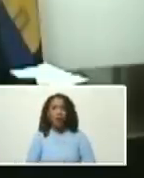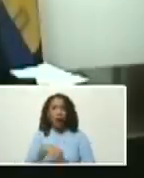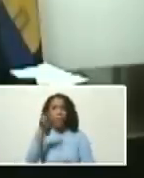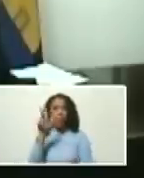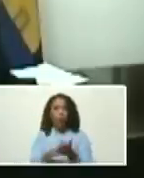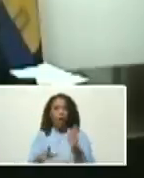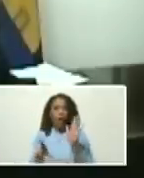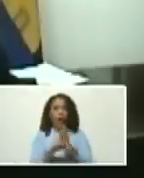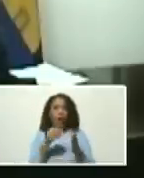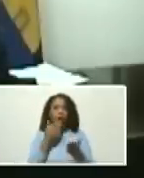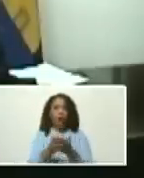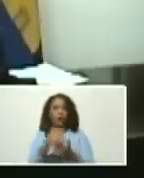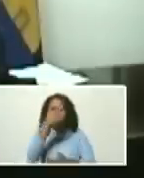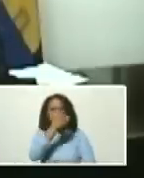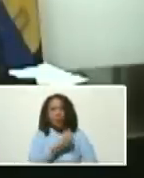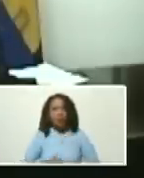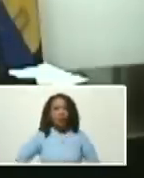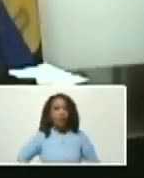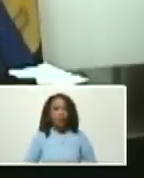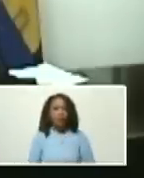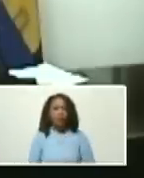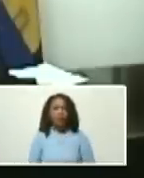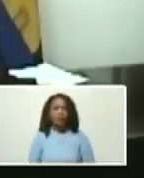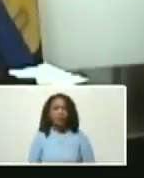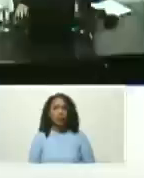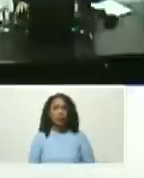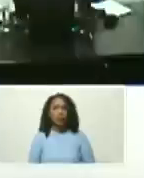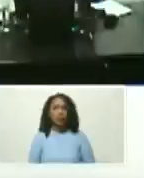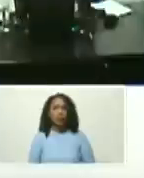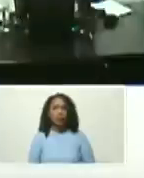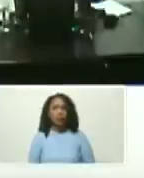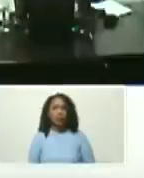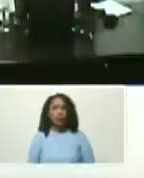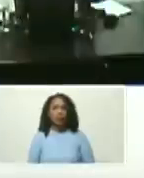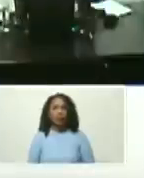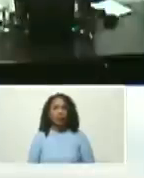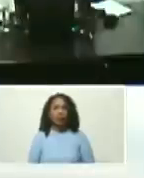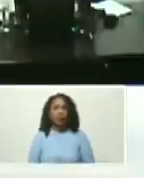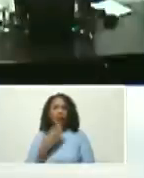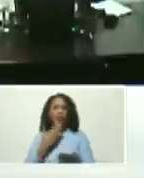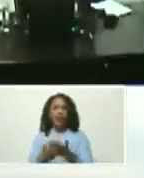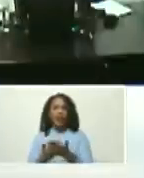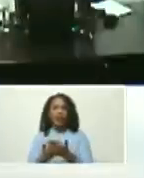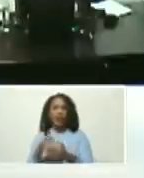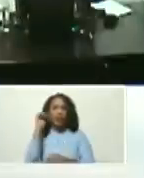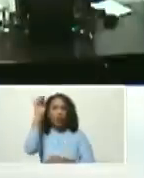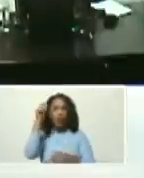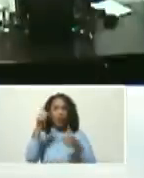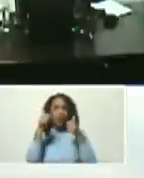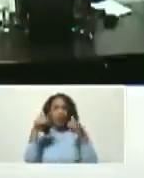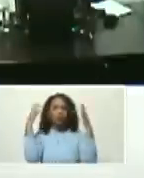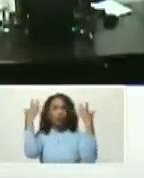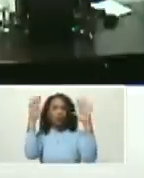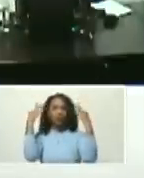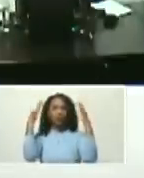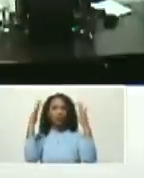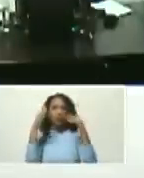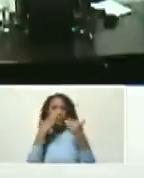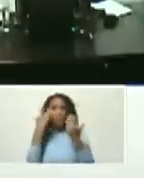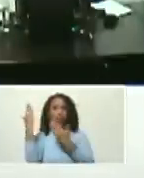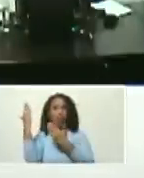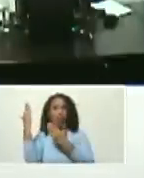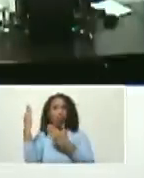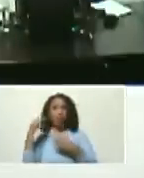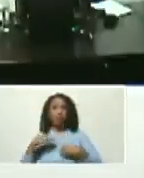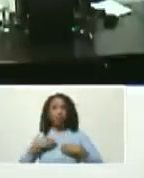esta ley muchas gracias presidente aprobar esta ley muchas gracias al éxito la cava mire la cava se